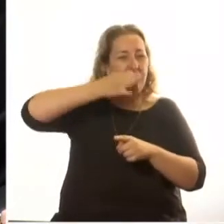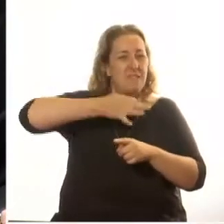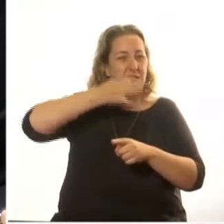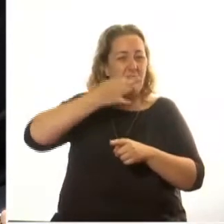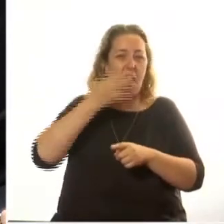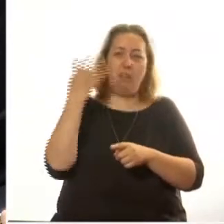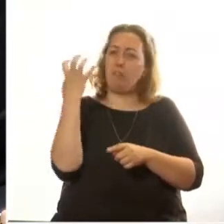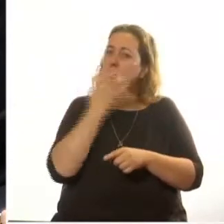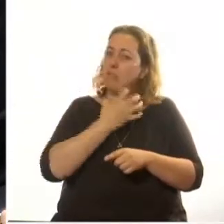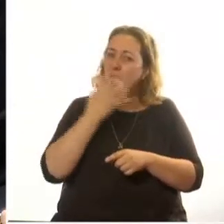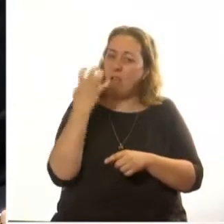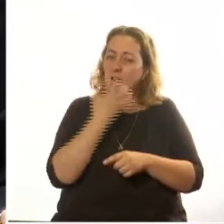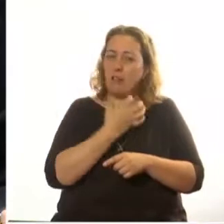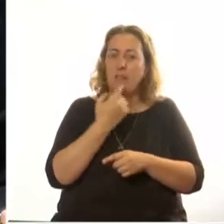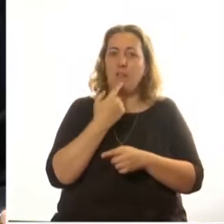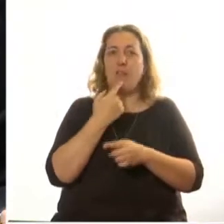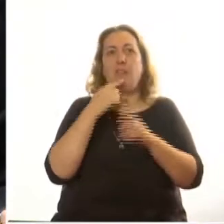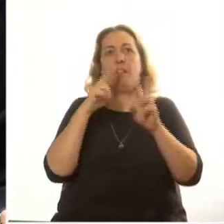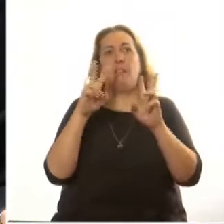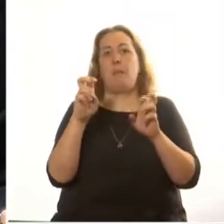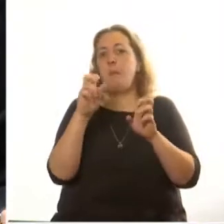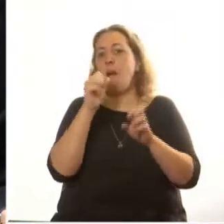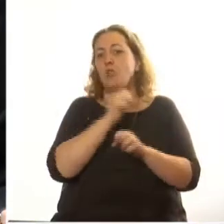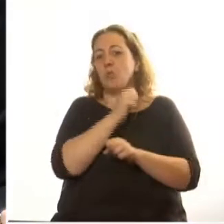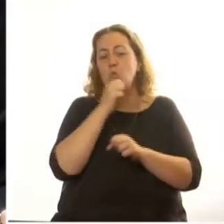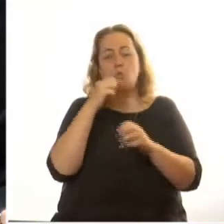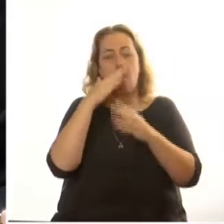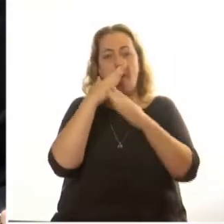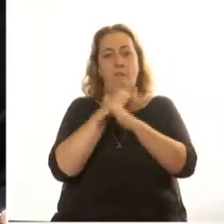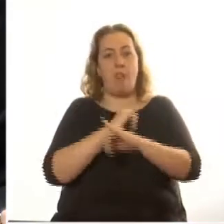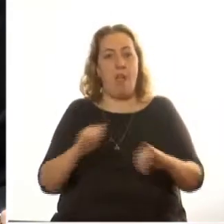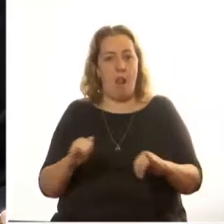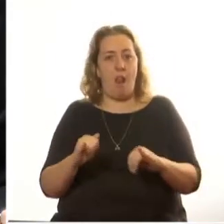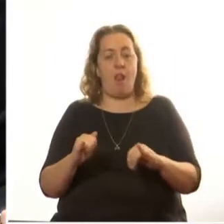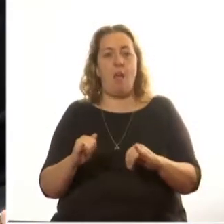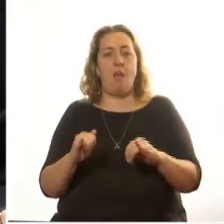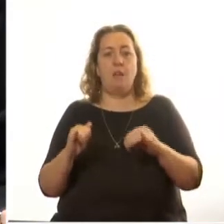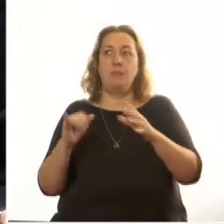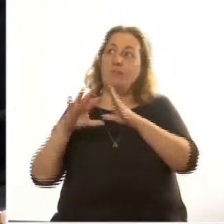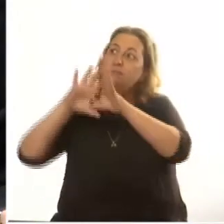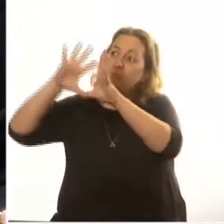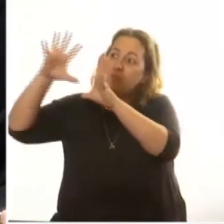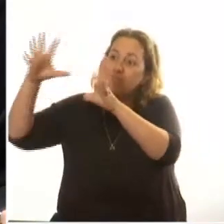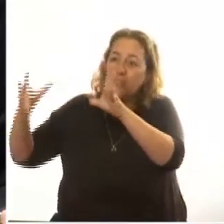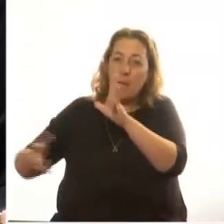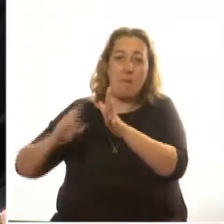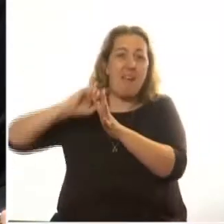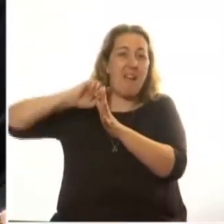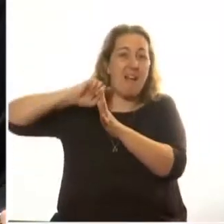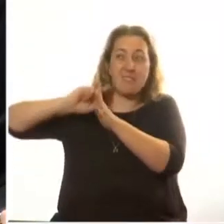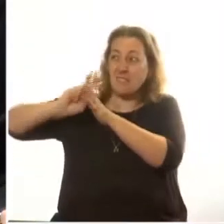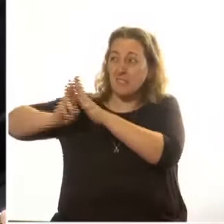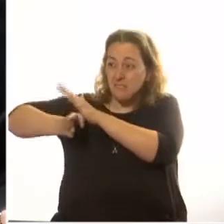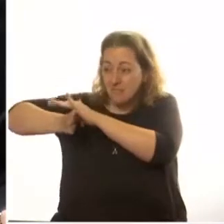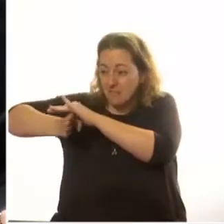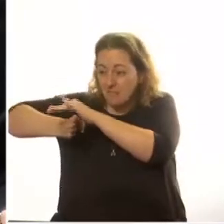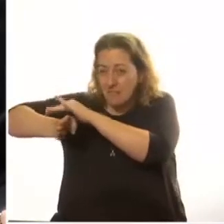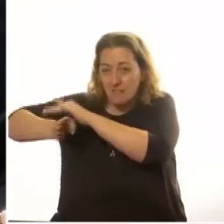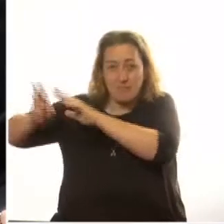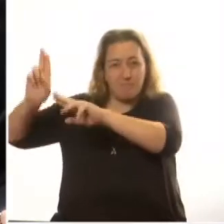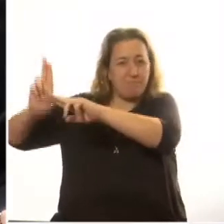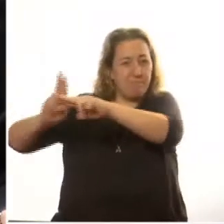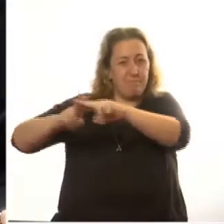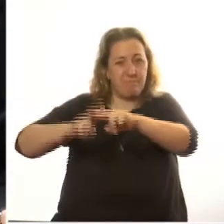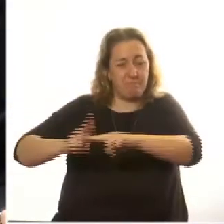de la solución final las cámaras de gas los 37 campos de exterminio Sobibor